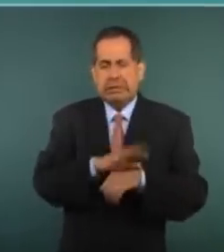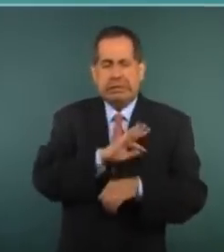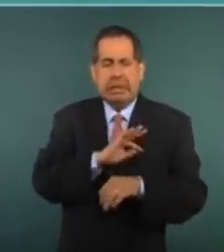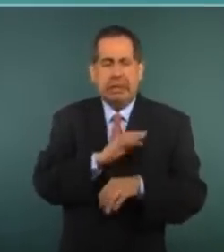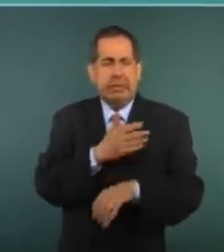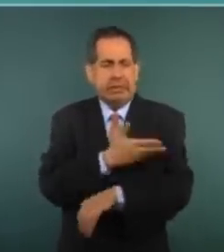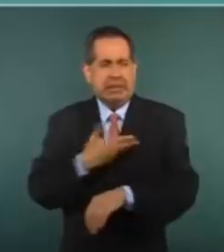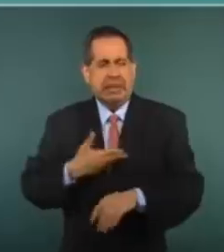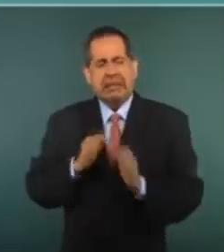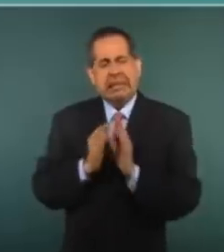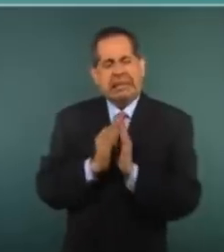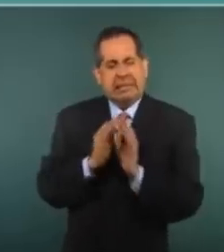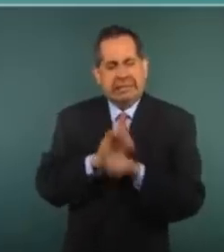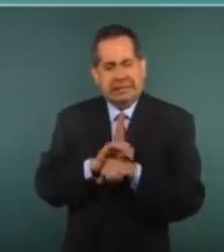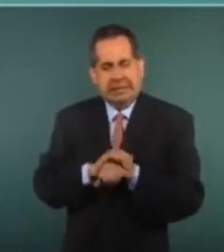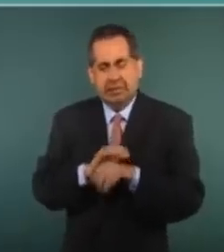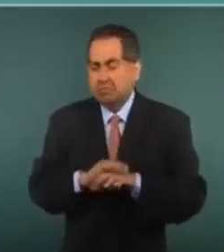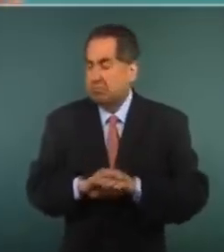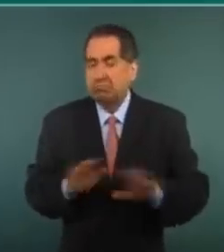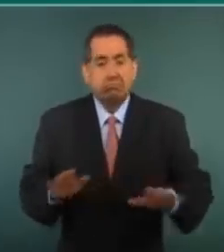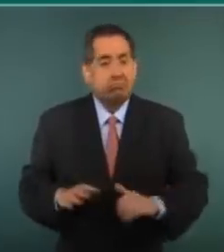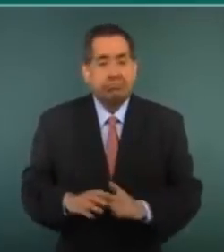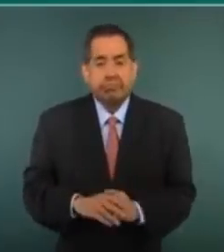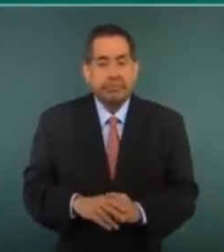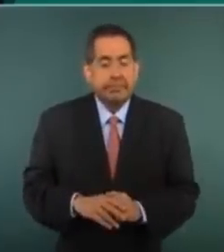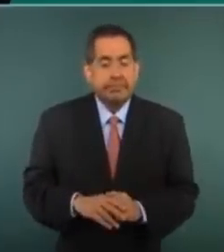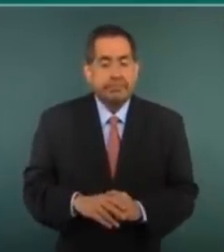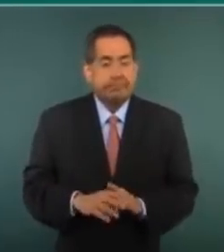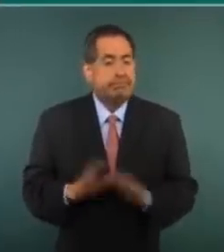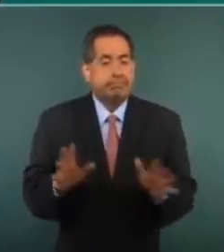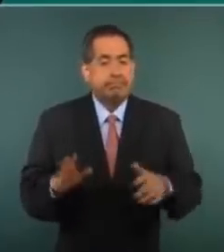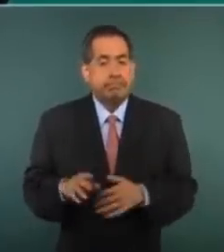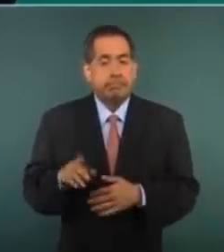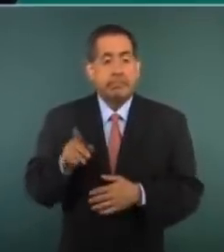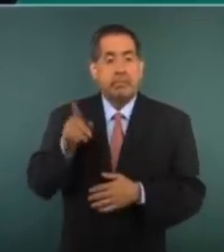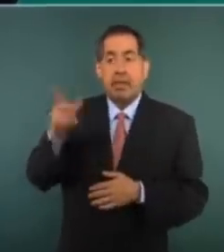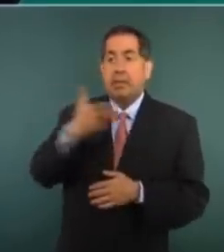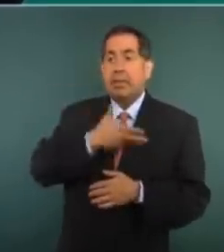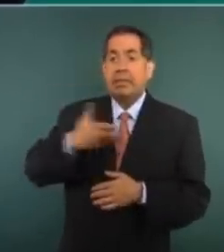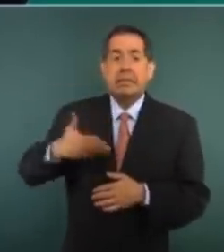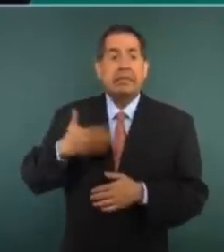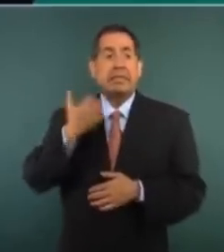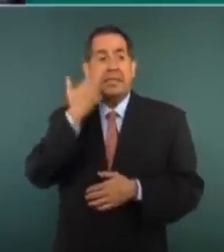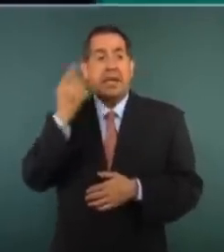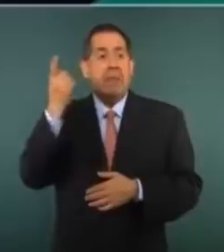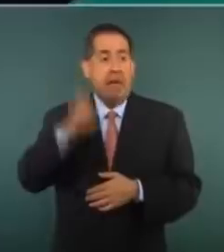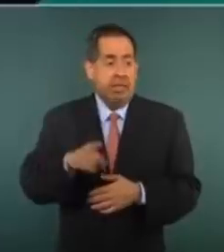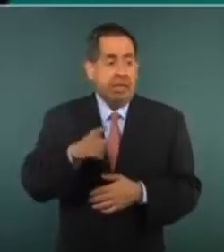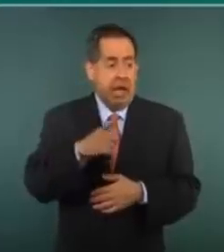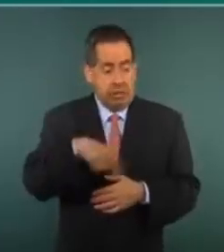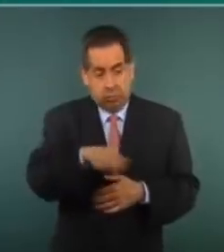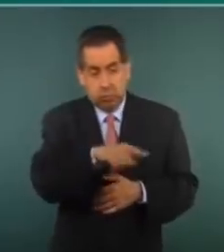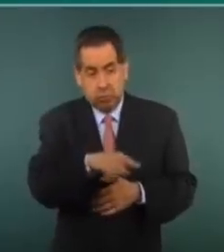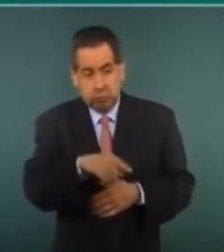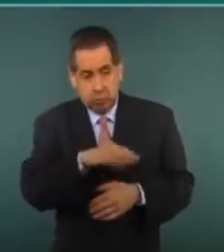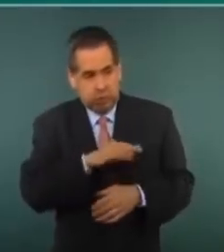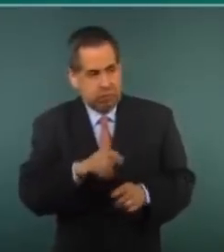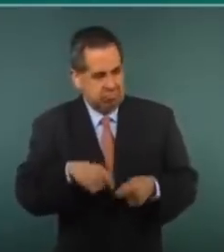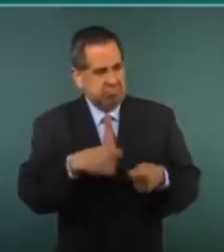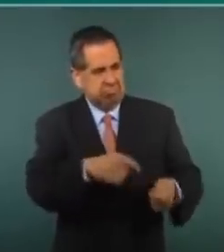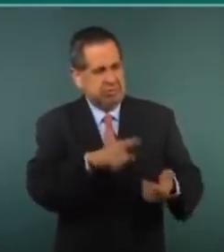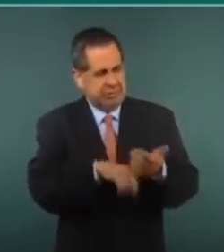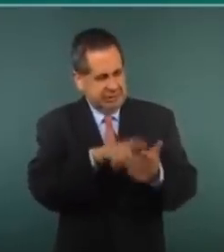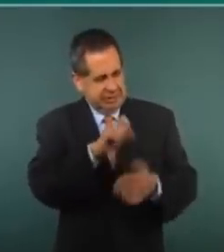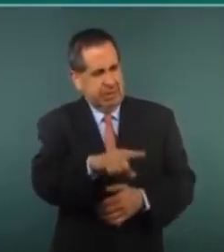y si él lo decide, pues entonces vas a ser